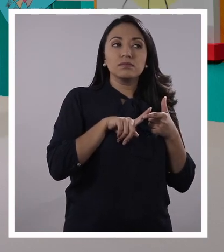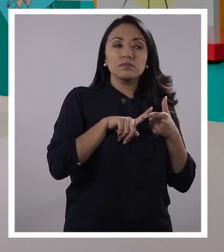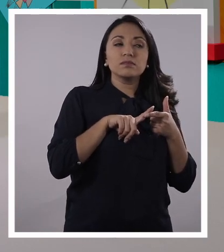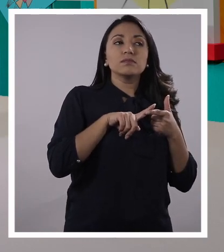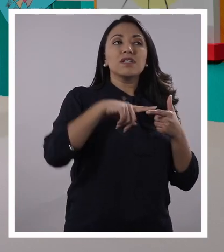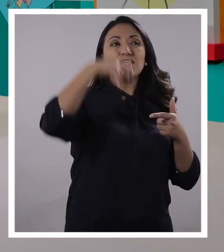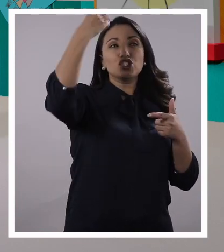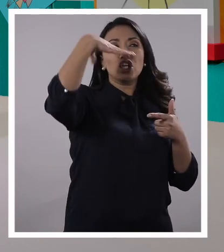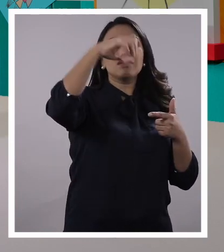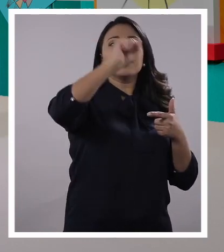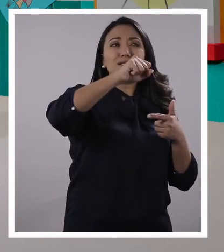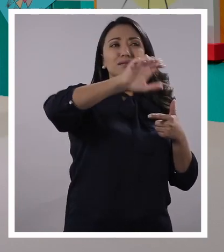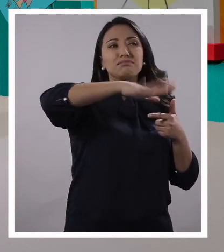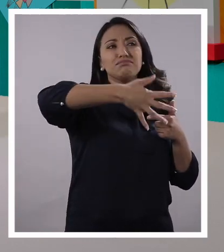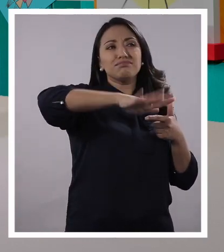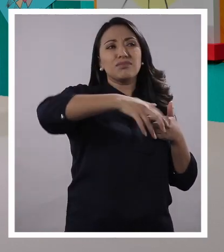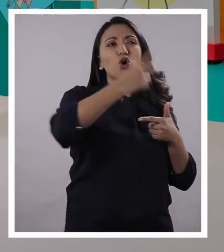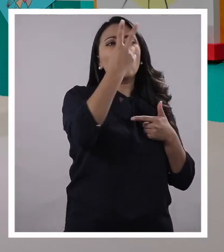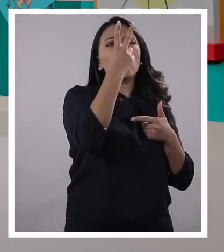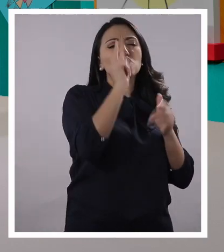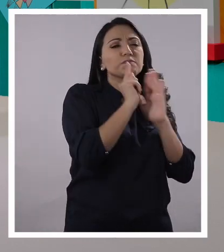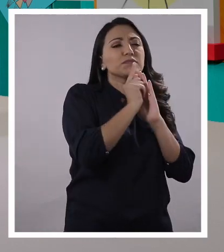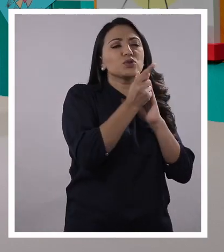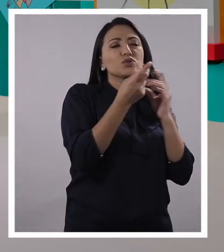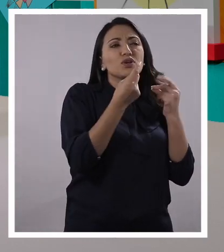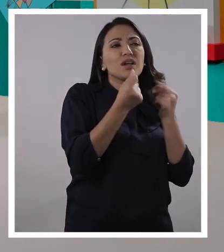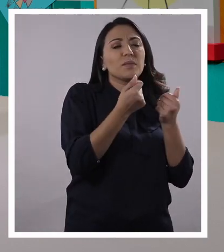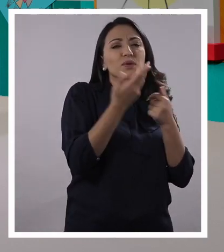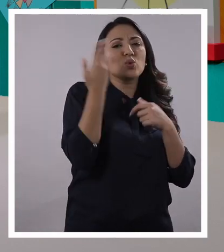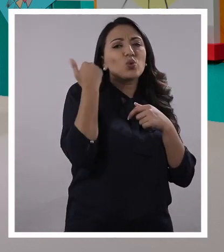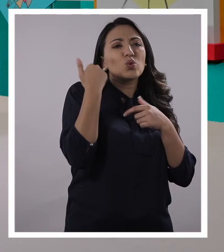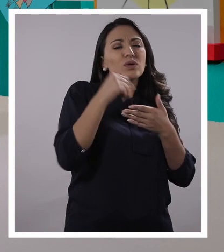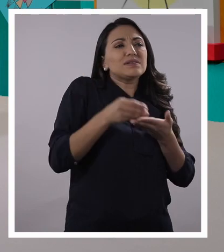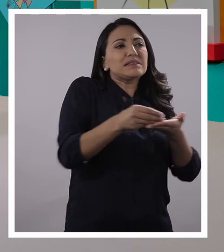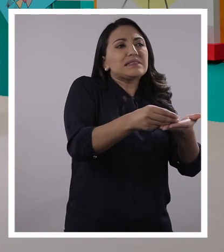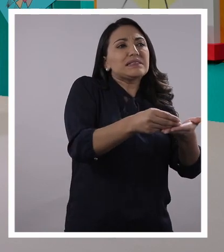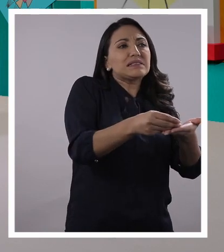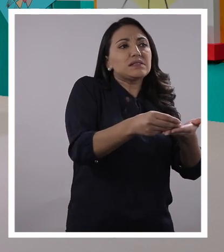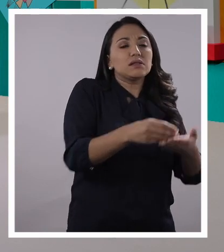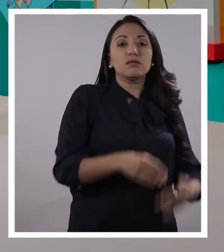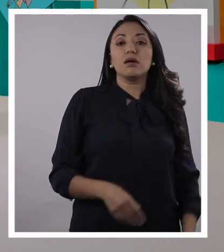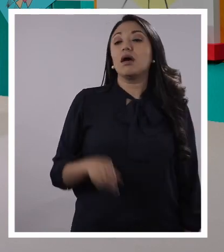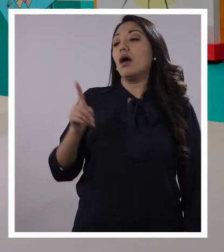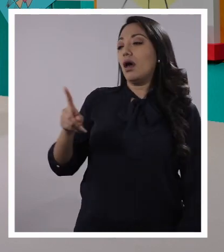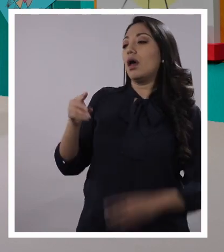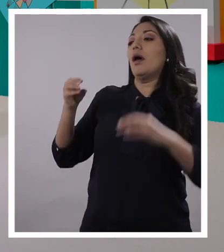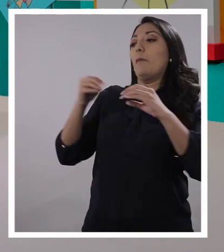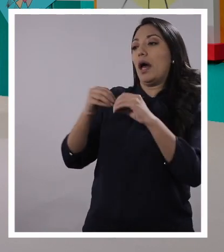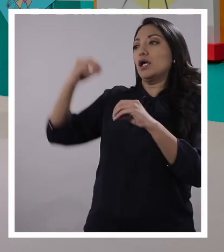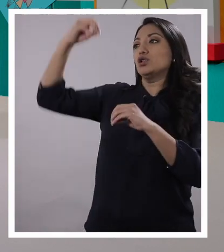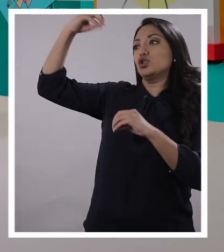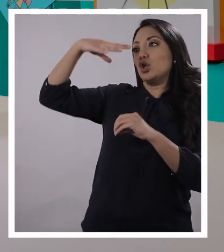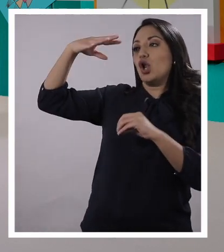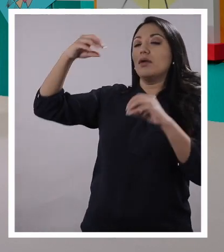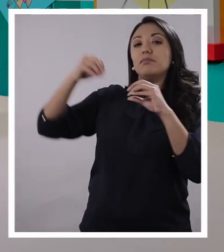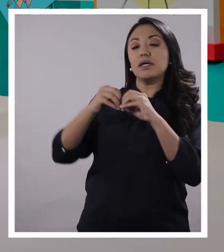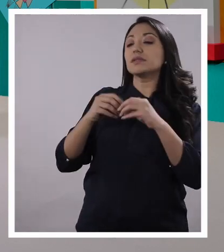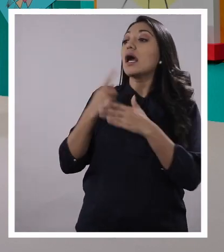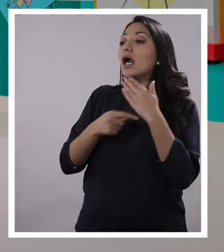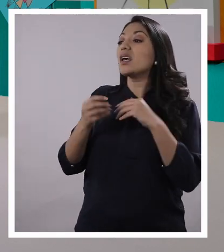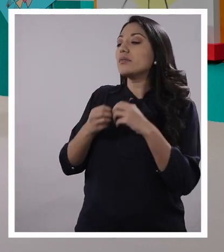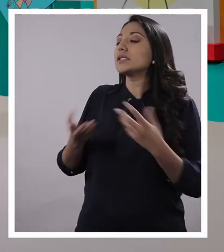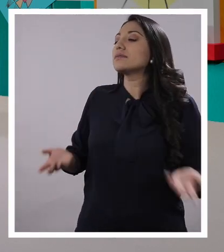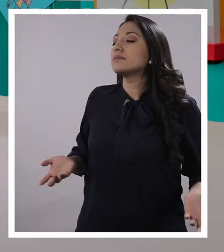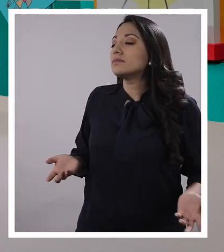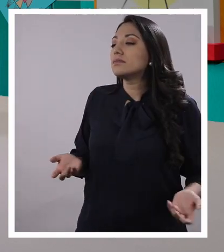Sí, pero apenas le puse dos minutos, que hace una hora le hice... Ok, hay que ponerle un poco más en los rayos del sol. ¿Y qué más?